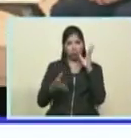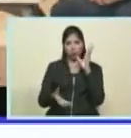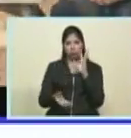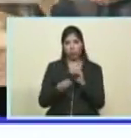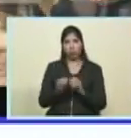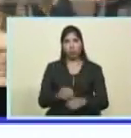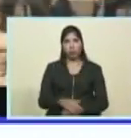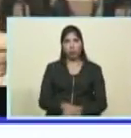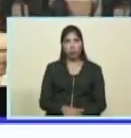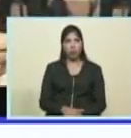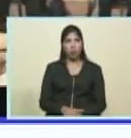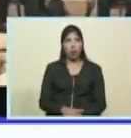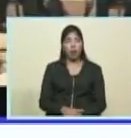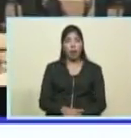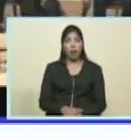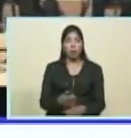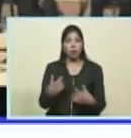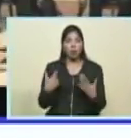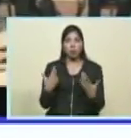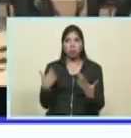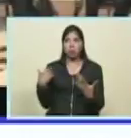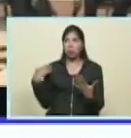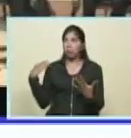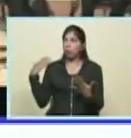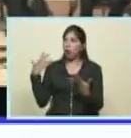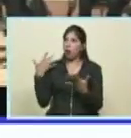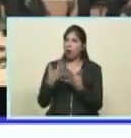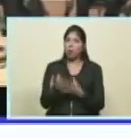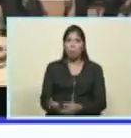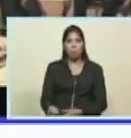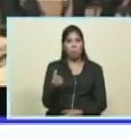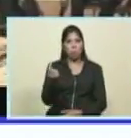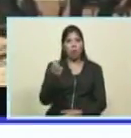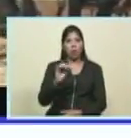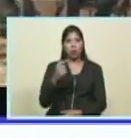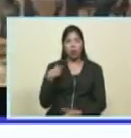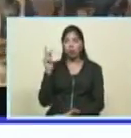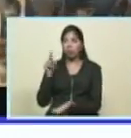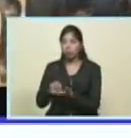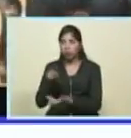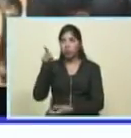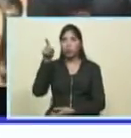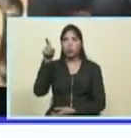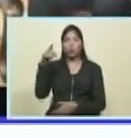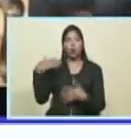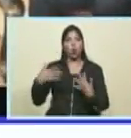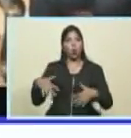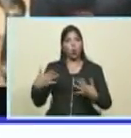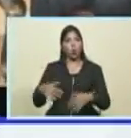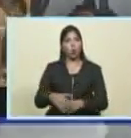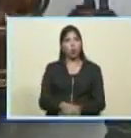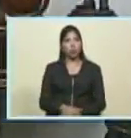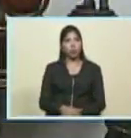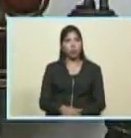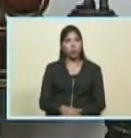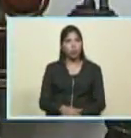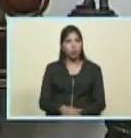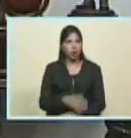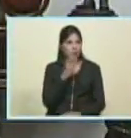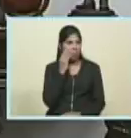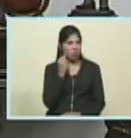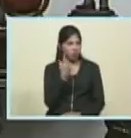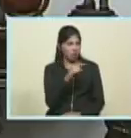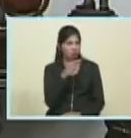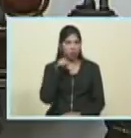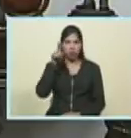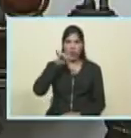pero yo no había visto una ciudad tan impresionante como Astanás, yo no sé si alguno de ustedes se haya ido a Kazajistán alguna